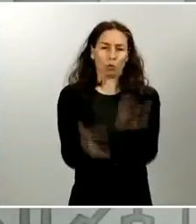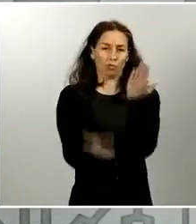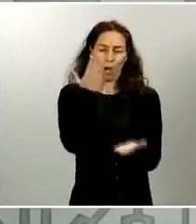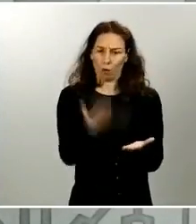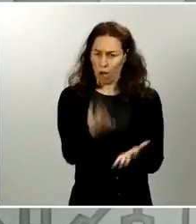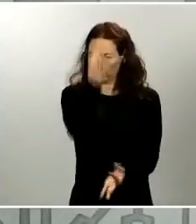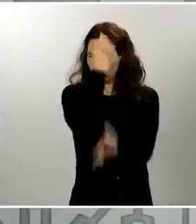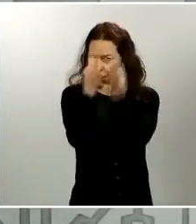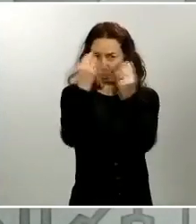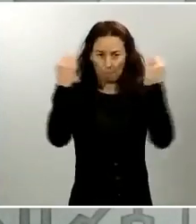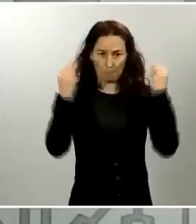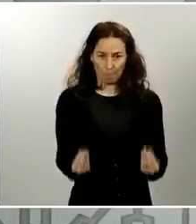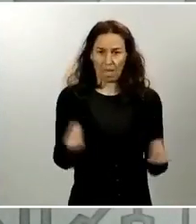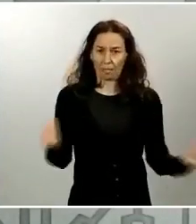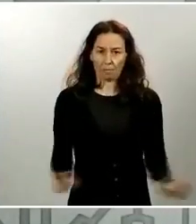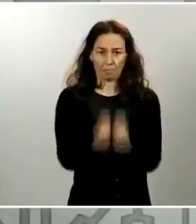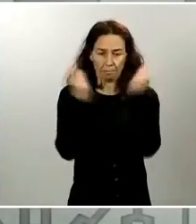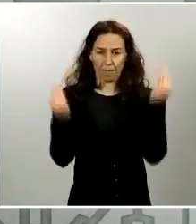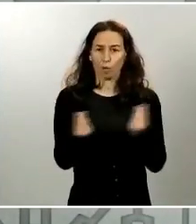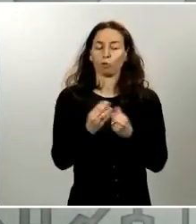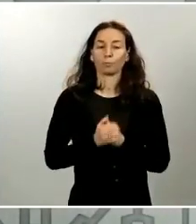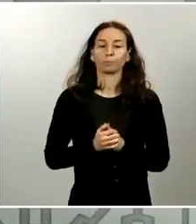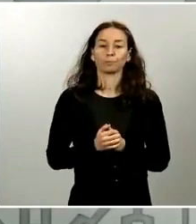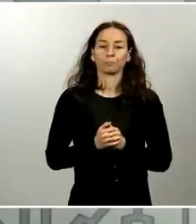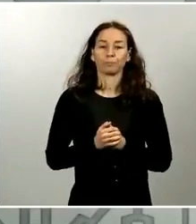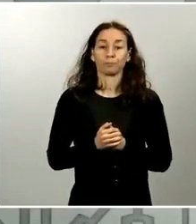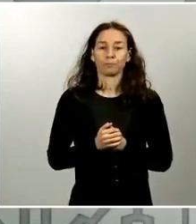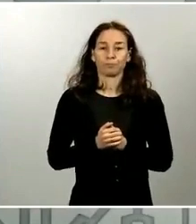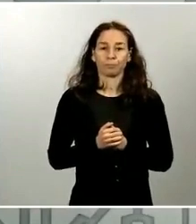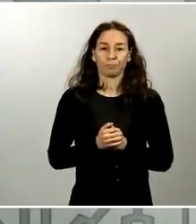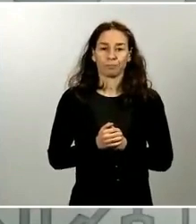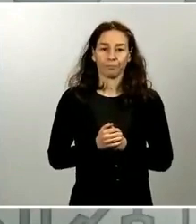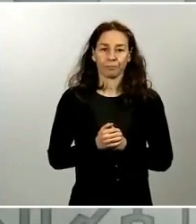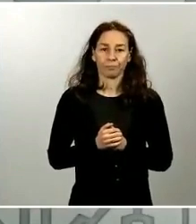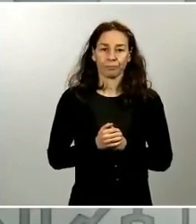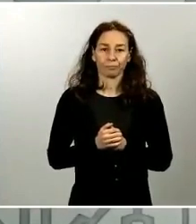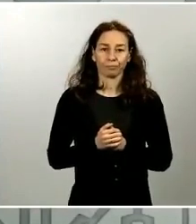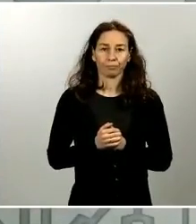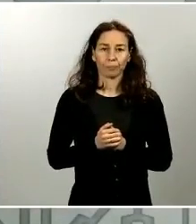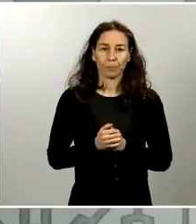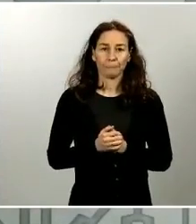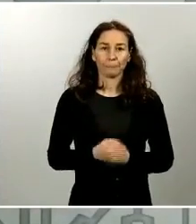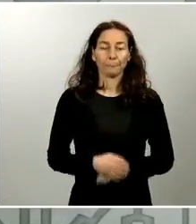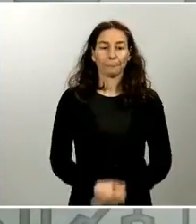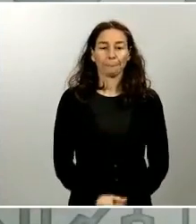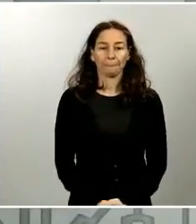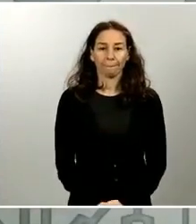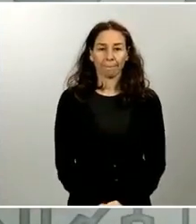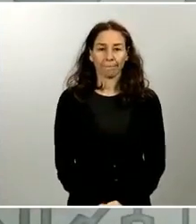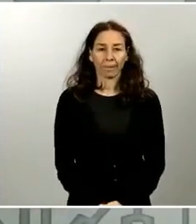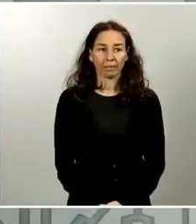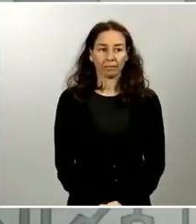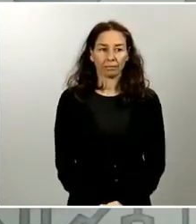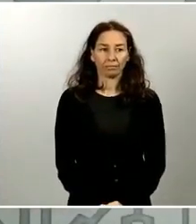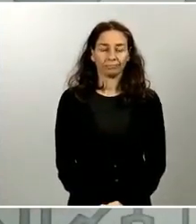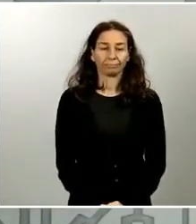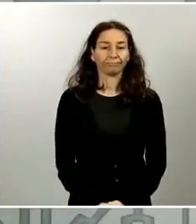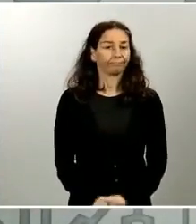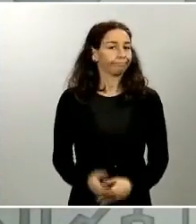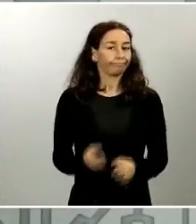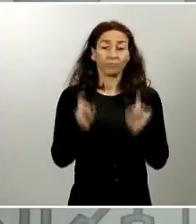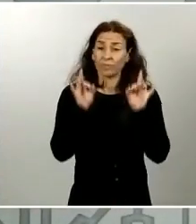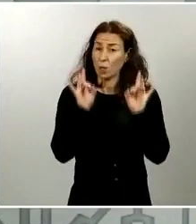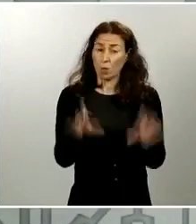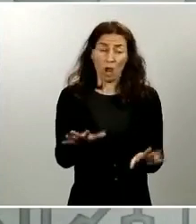estos cambios que venimos ya observando en la tendencia. La misma línea y la misma tendencia